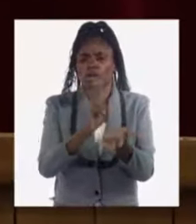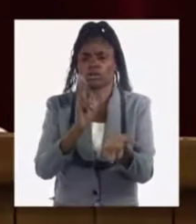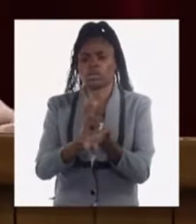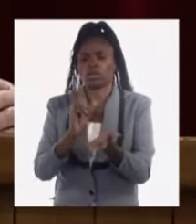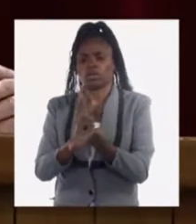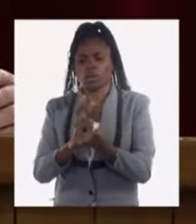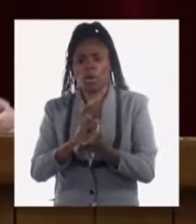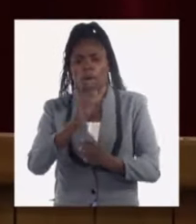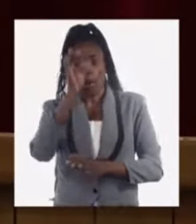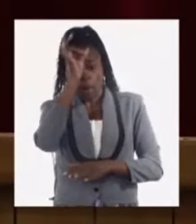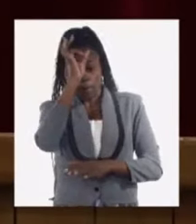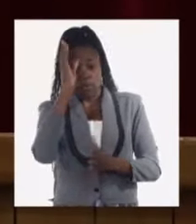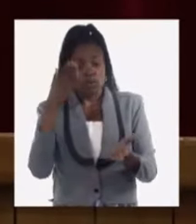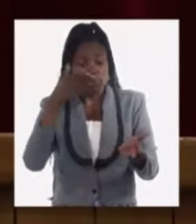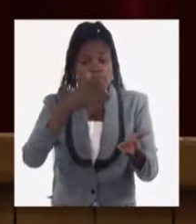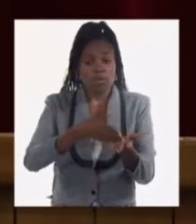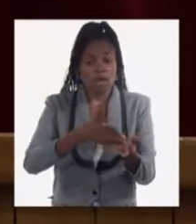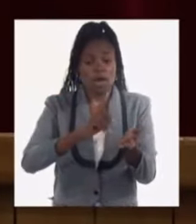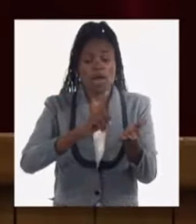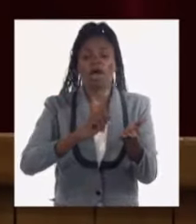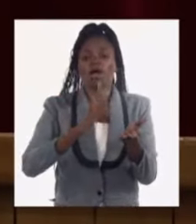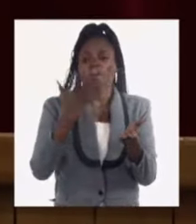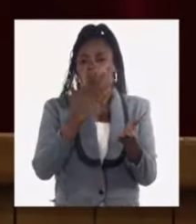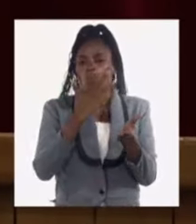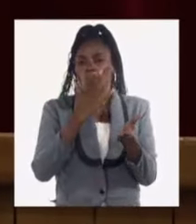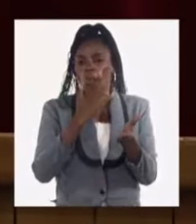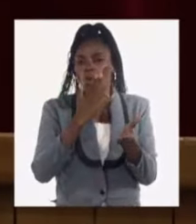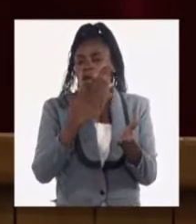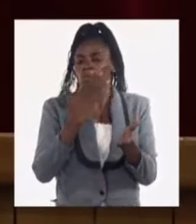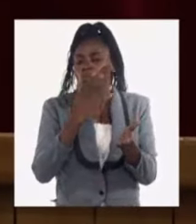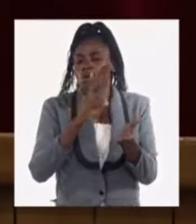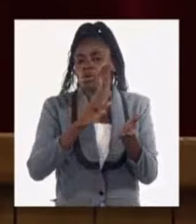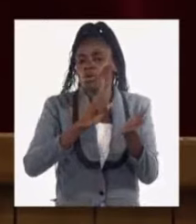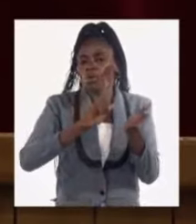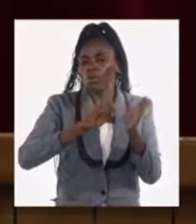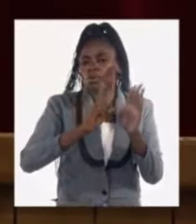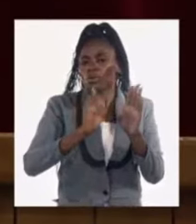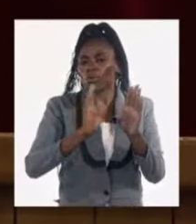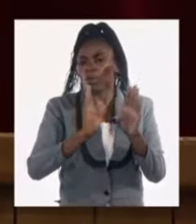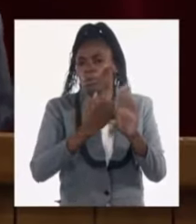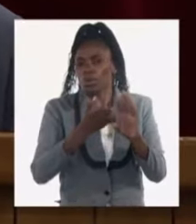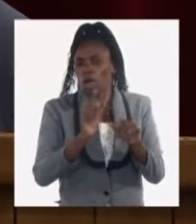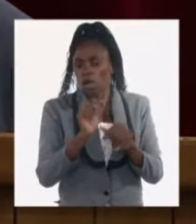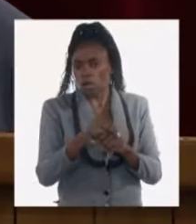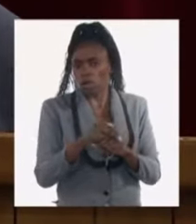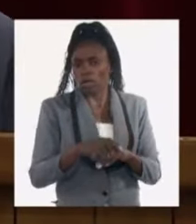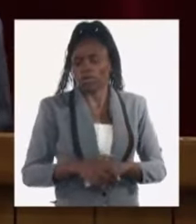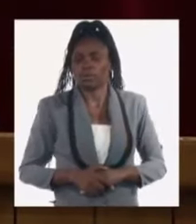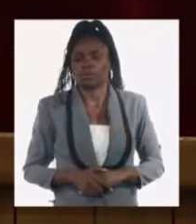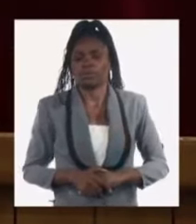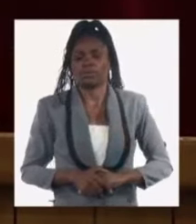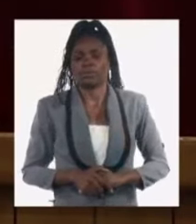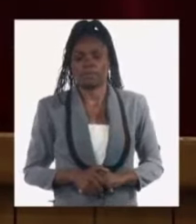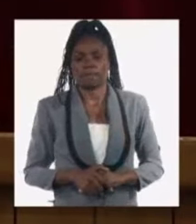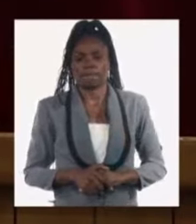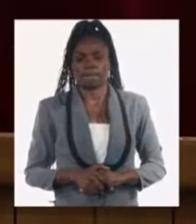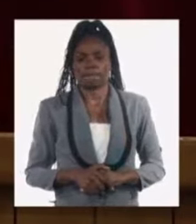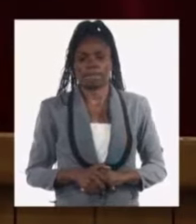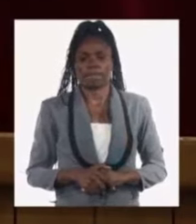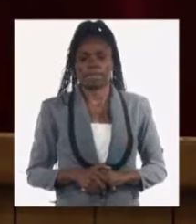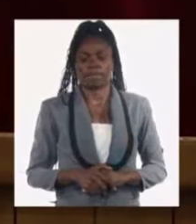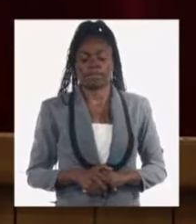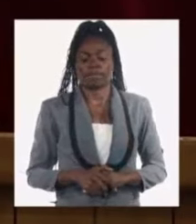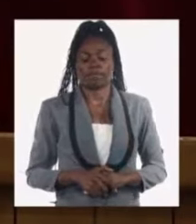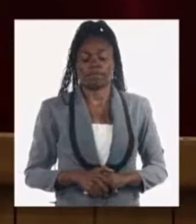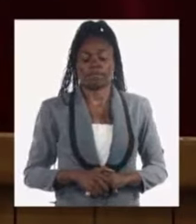inspecciones, las multas que se imponen que no siempre resuelven el problema y es uno de los asuntos obviamente de más preocupación de nuestro